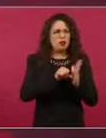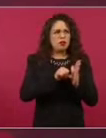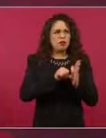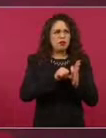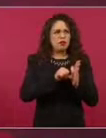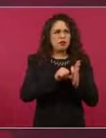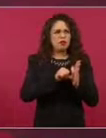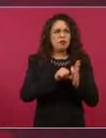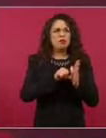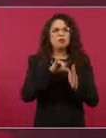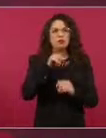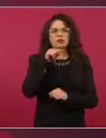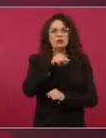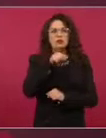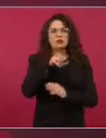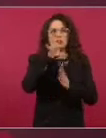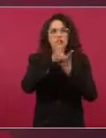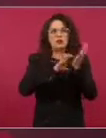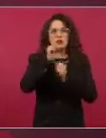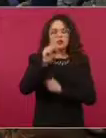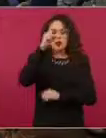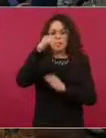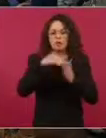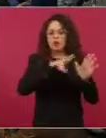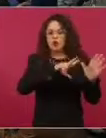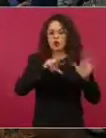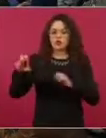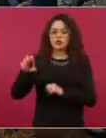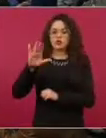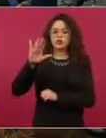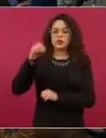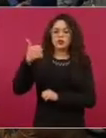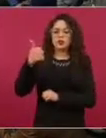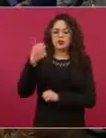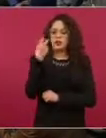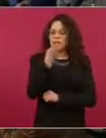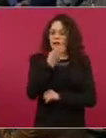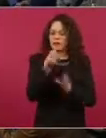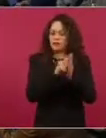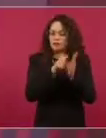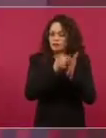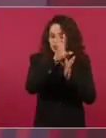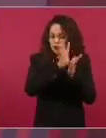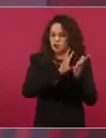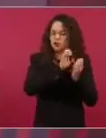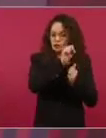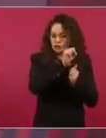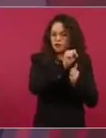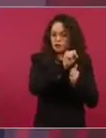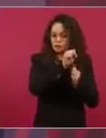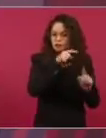la Constitución de 1856, pero puede ser que esté